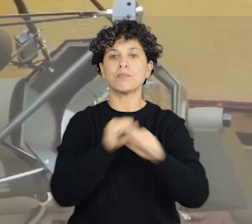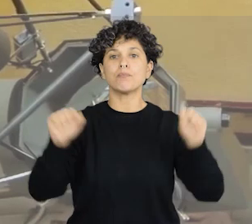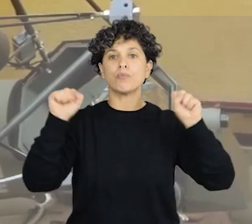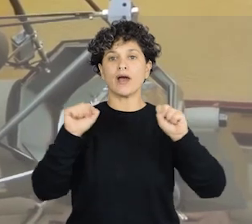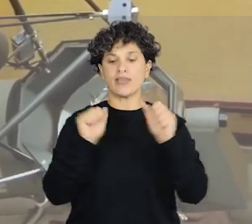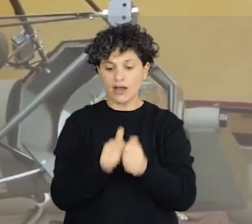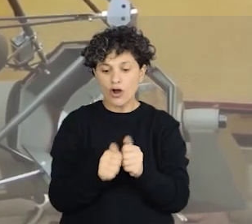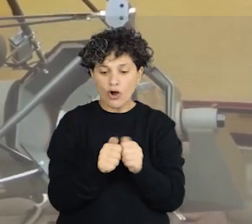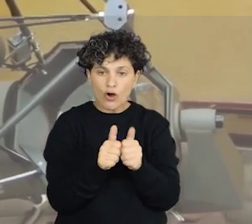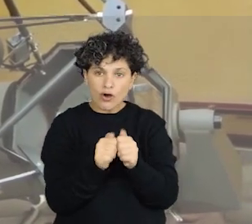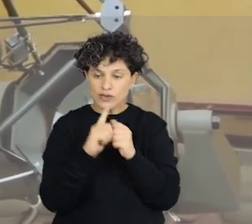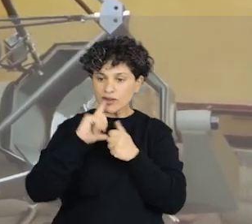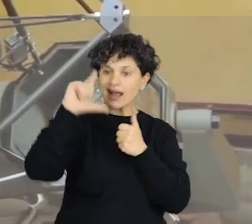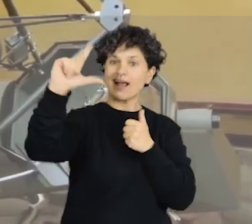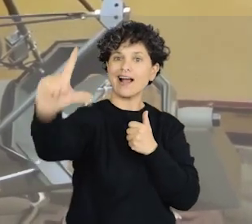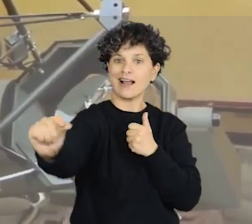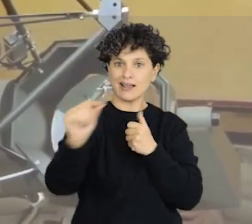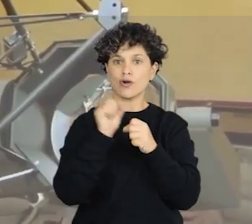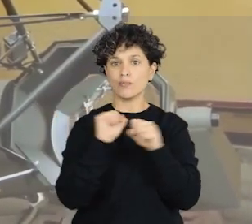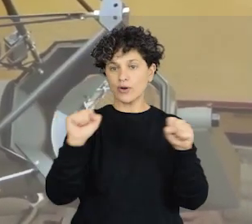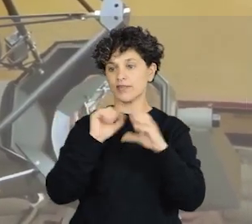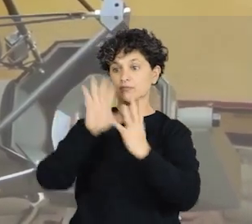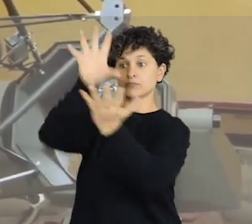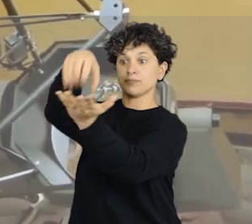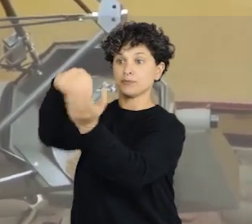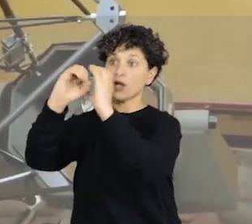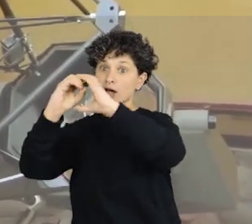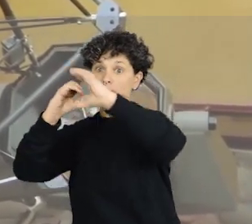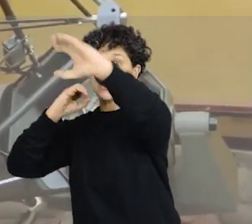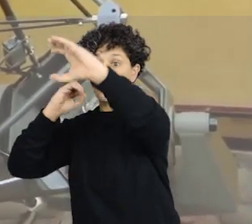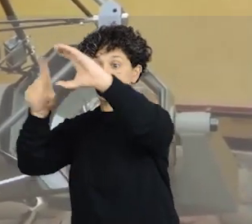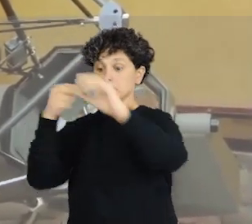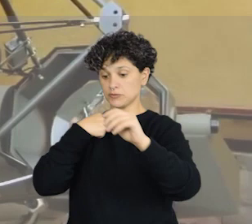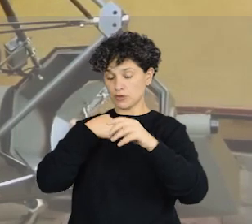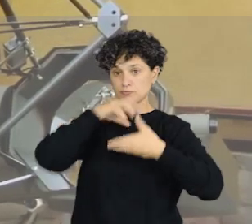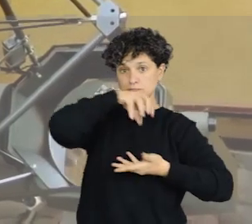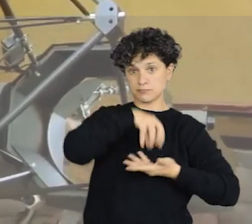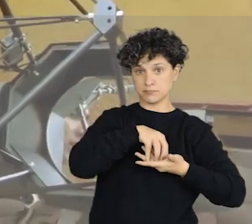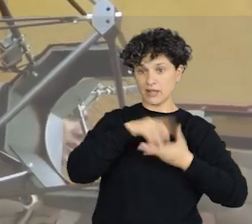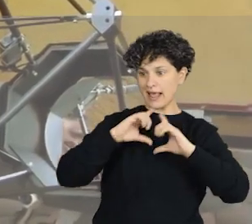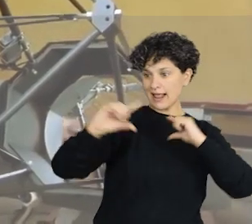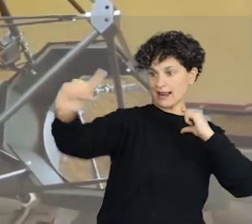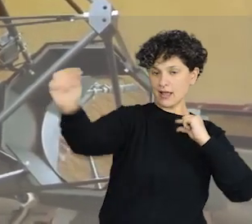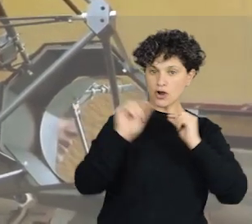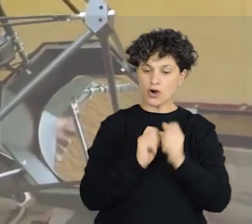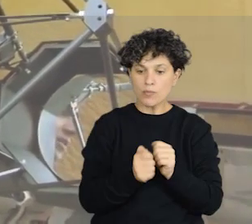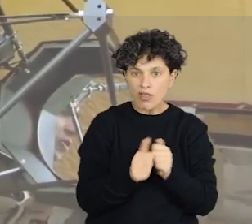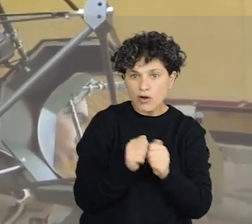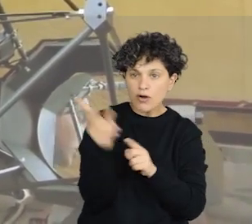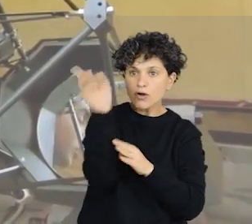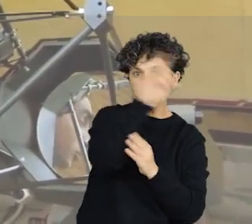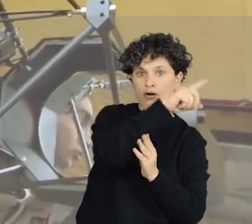También es posible utilizarlo a través de internet, es otra de las virtudes. Este es el tecopio principal que usamos para la búsqueda de